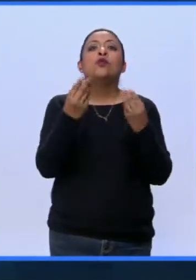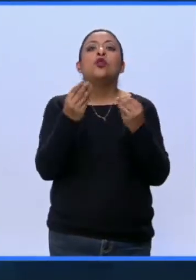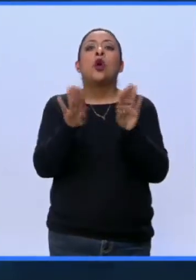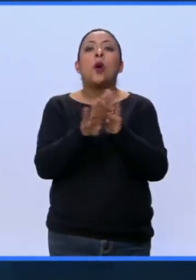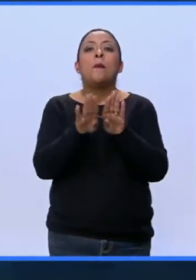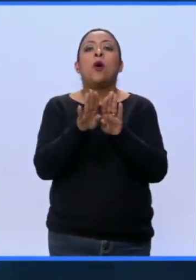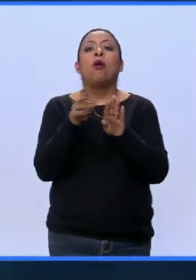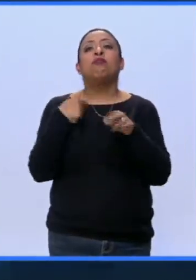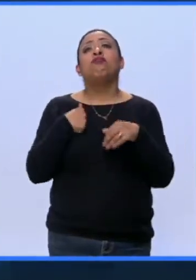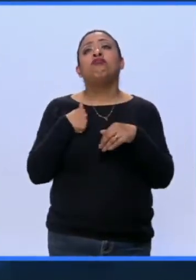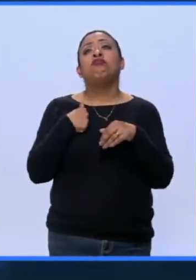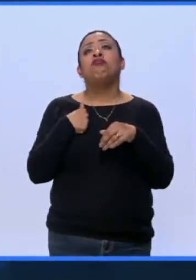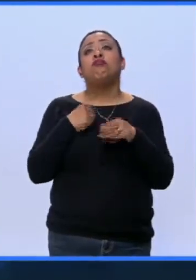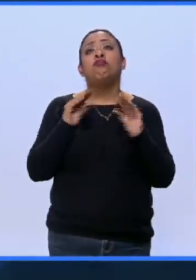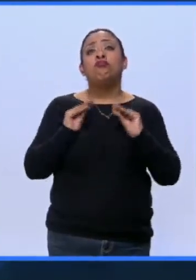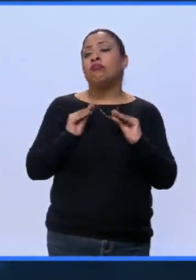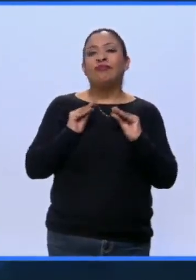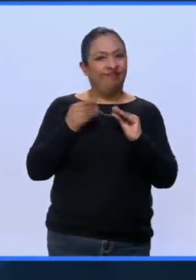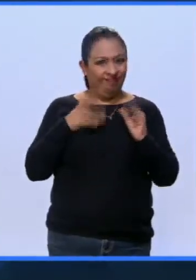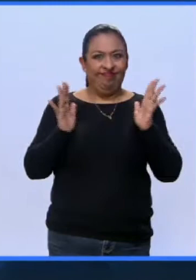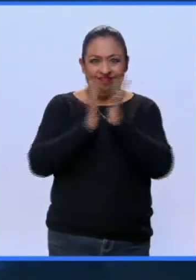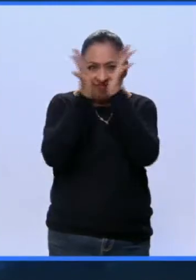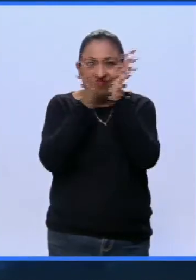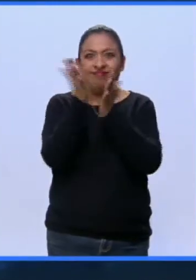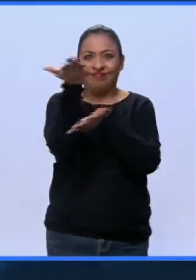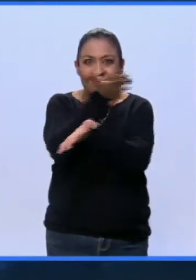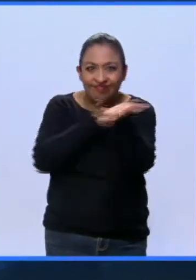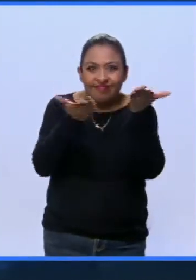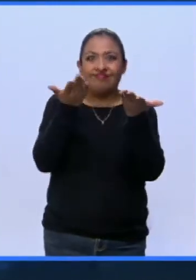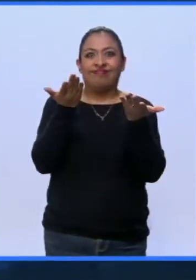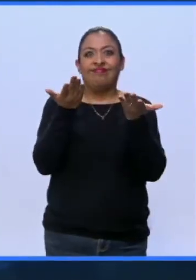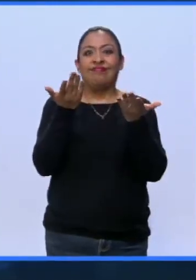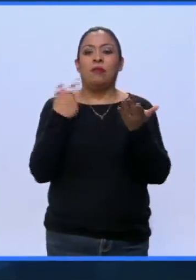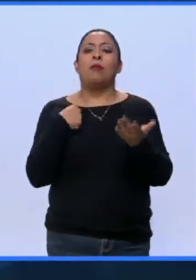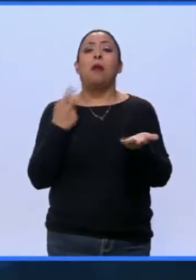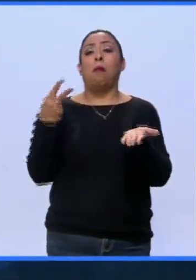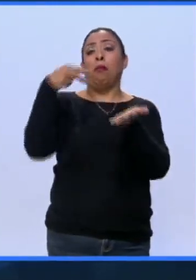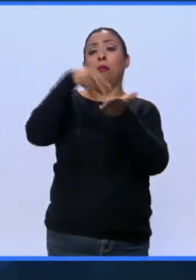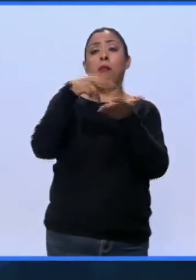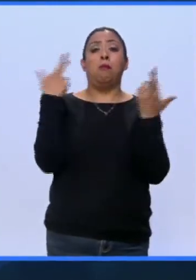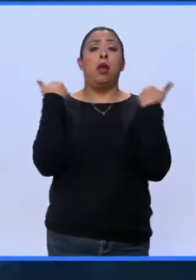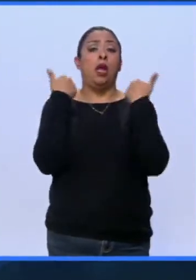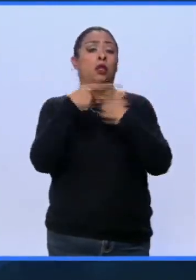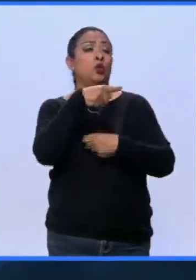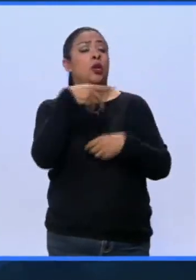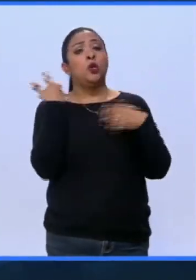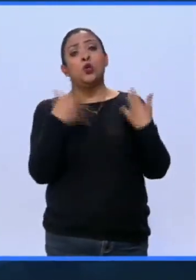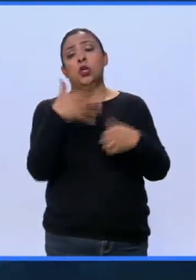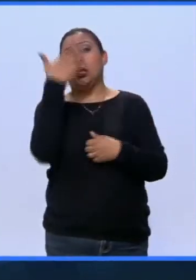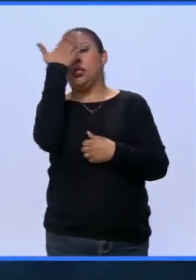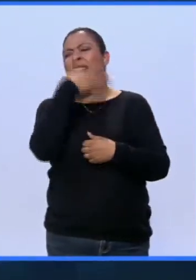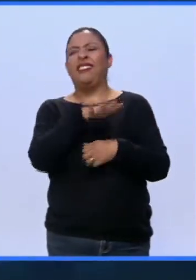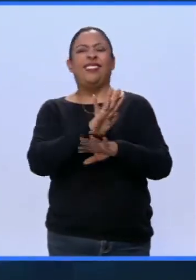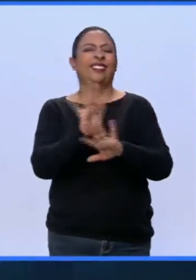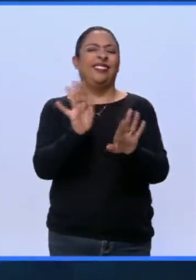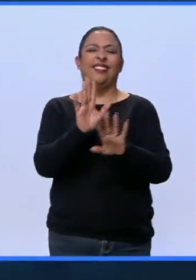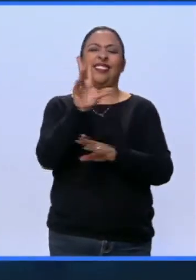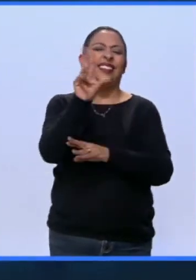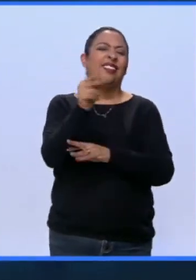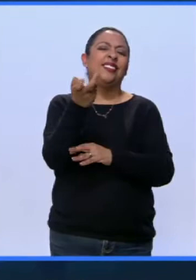más interactiva la cuestión, la figura del maestro que sabe y que da la información. nos